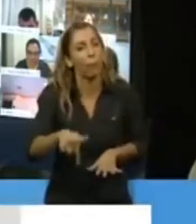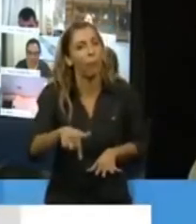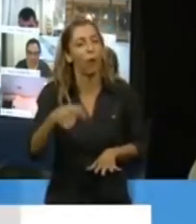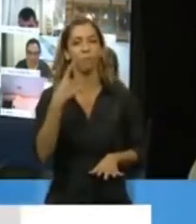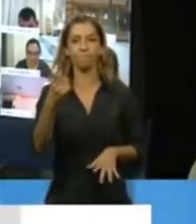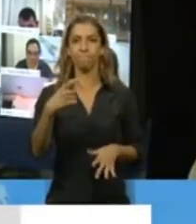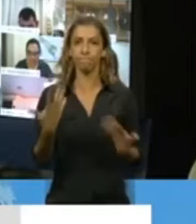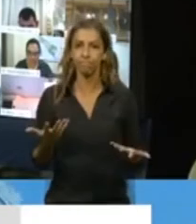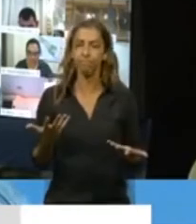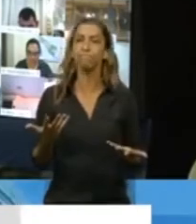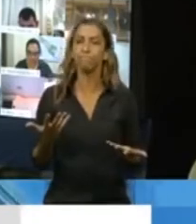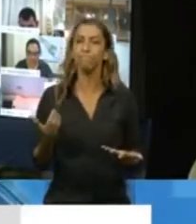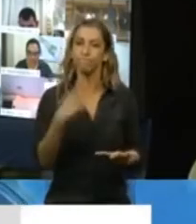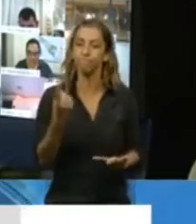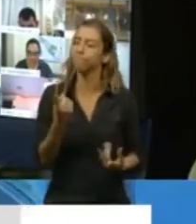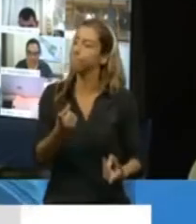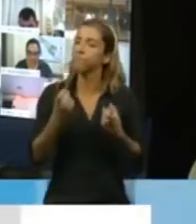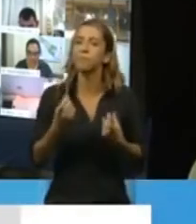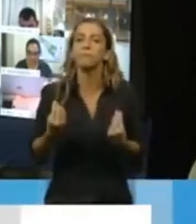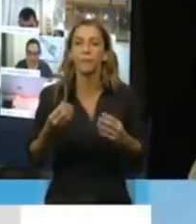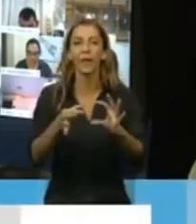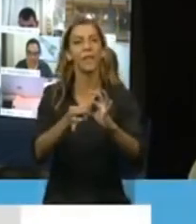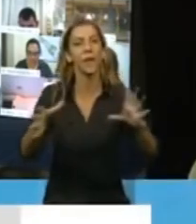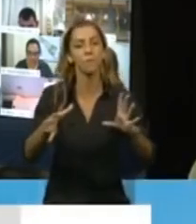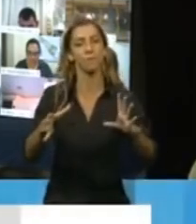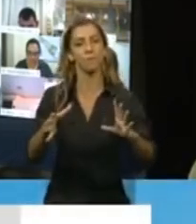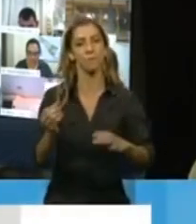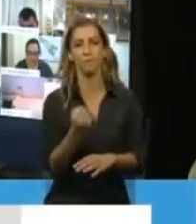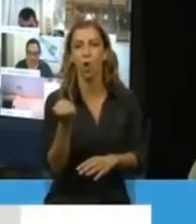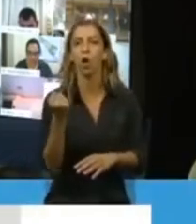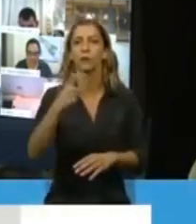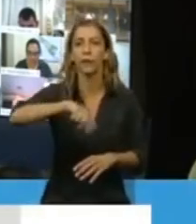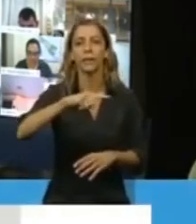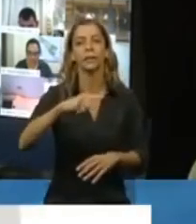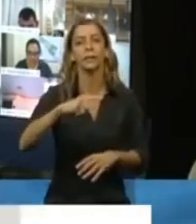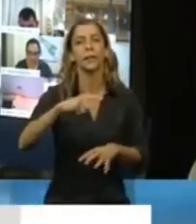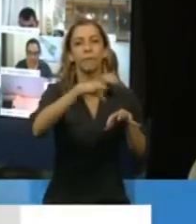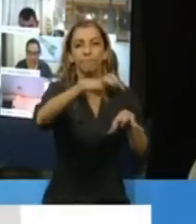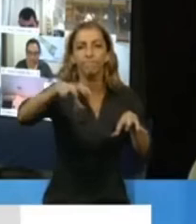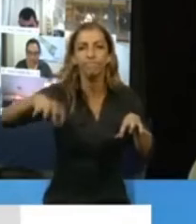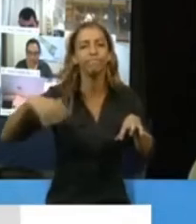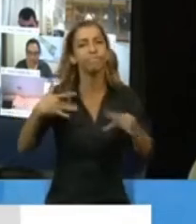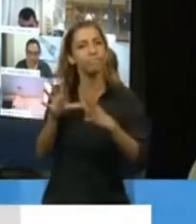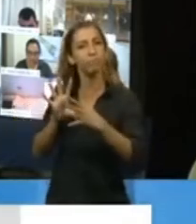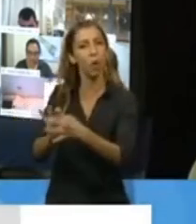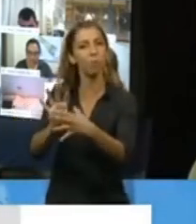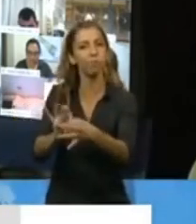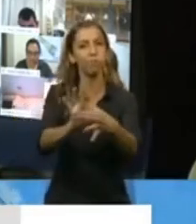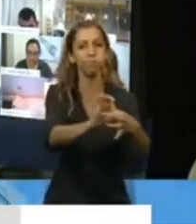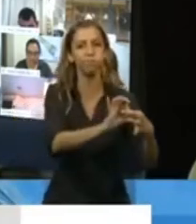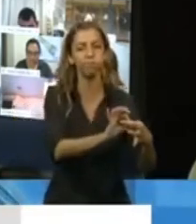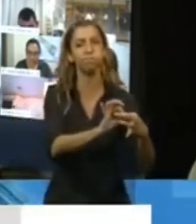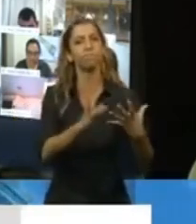Presidente. Es con mayor institucionalidad. Una institucionalidad más robusta, más eficiente,